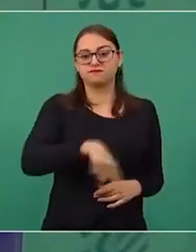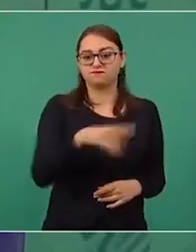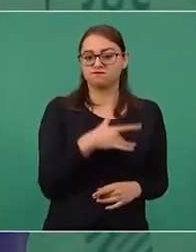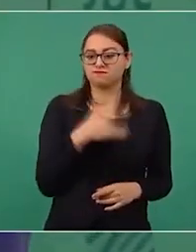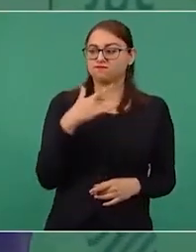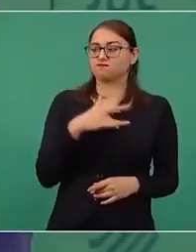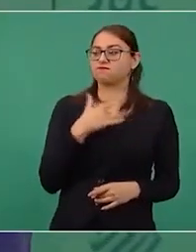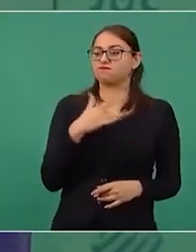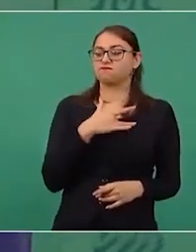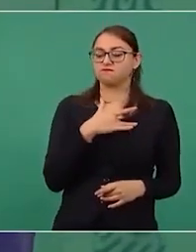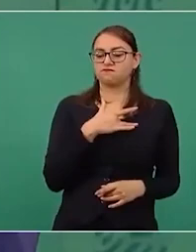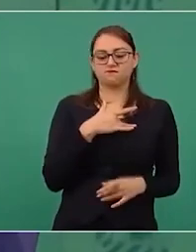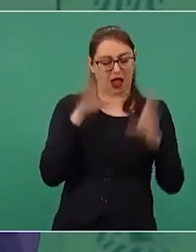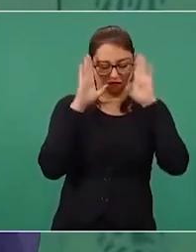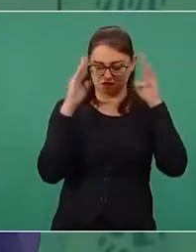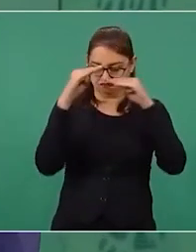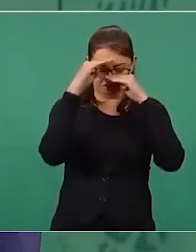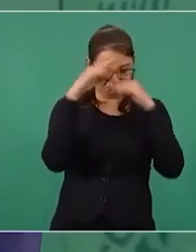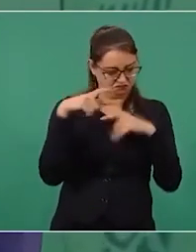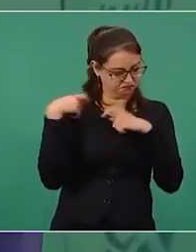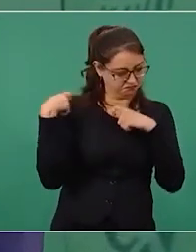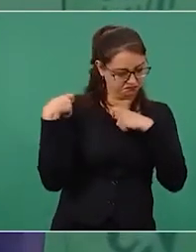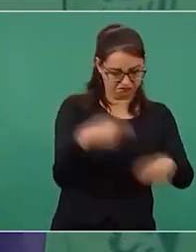por el conservadurismo.